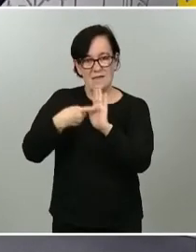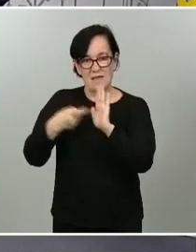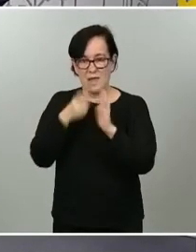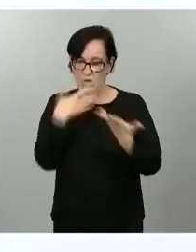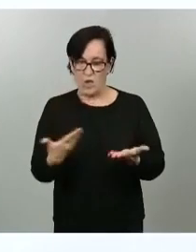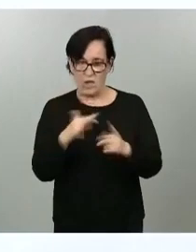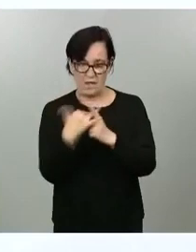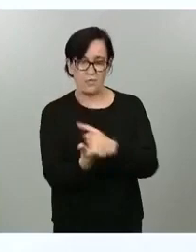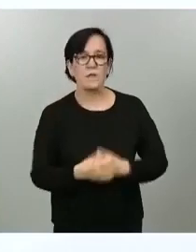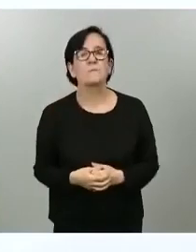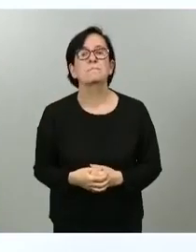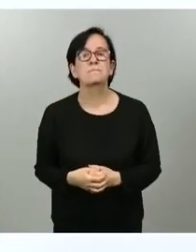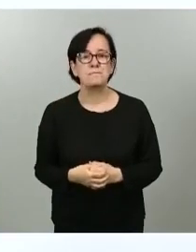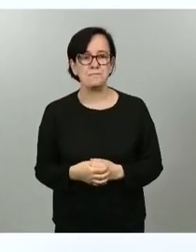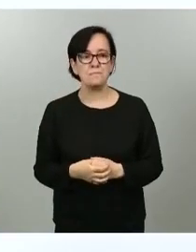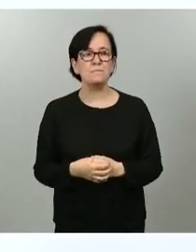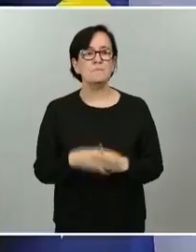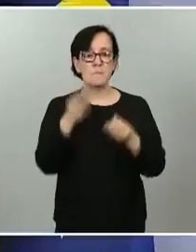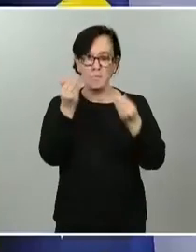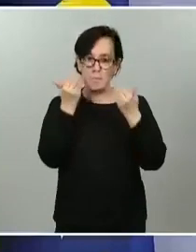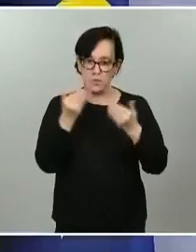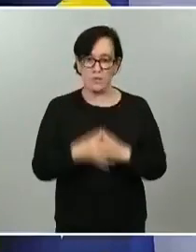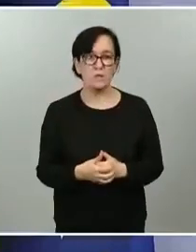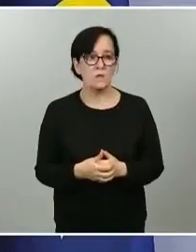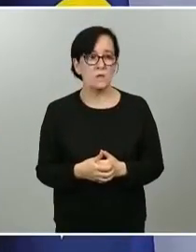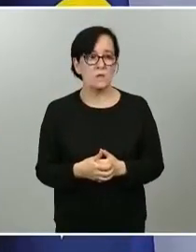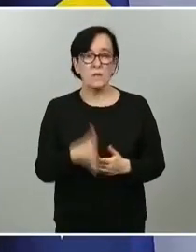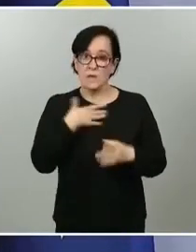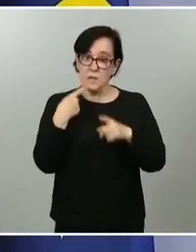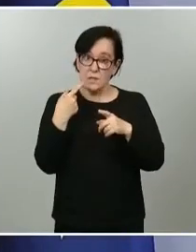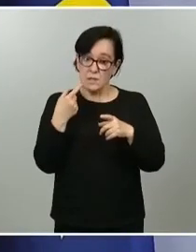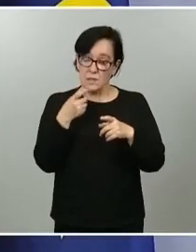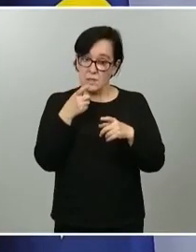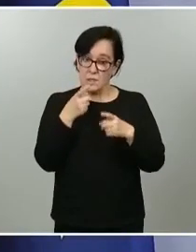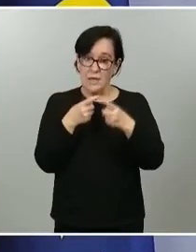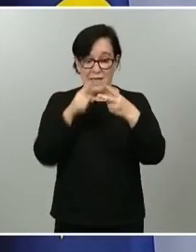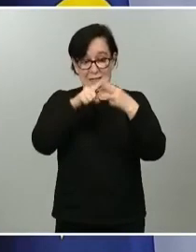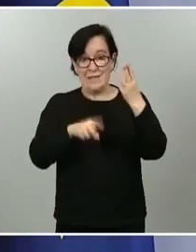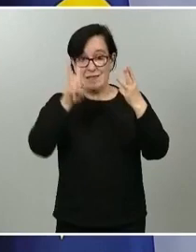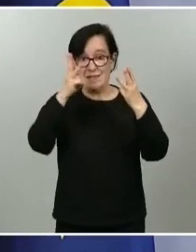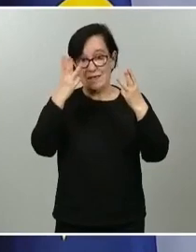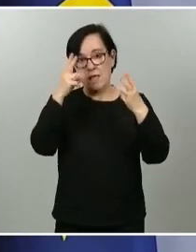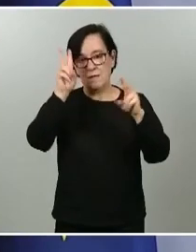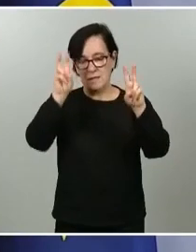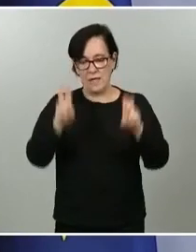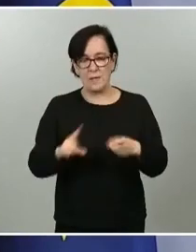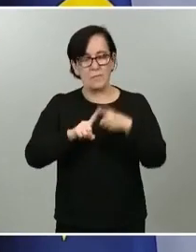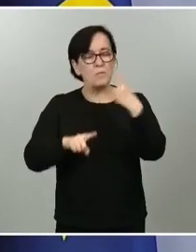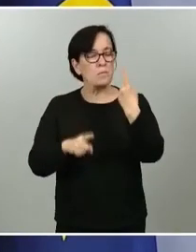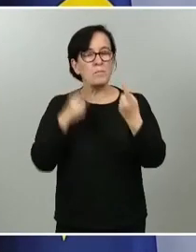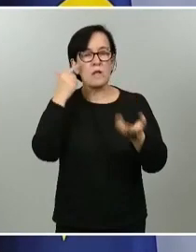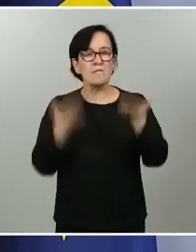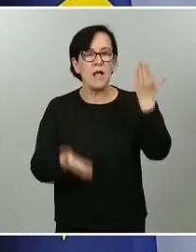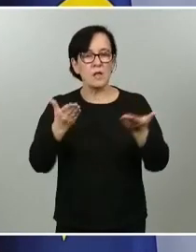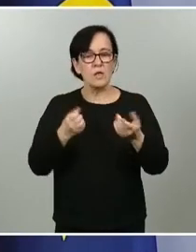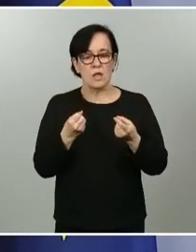Muchas gracias, ministra. Quería compartir con ustedes tres cuestiones. En primer lugar, una breve valoración de las cifras que hemos dado